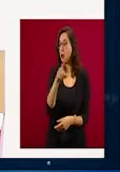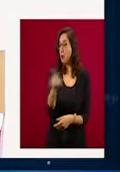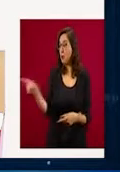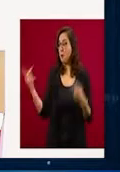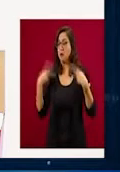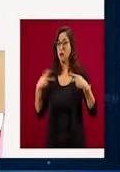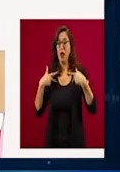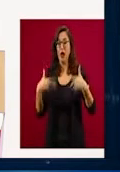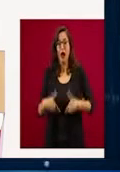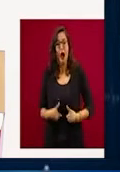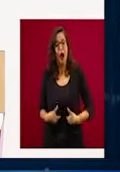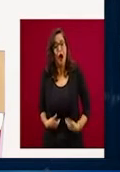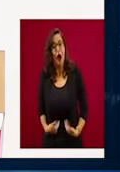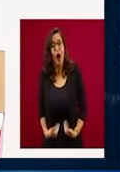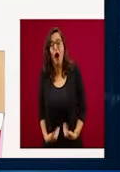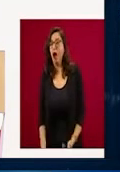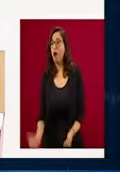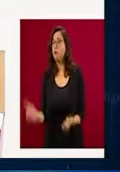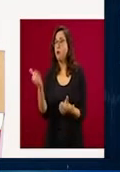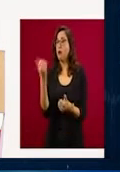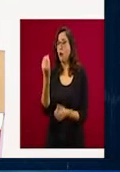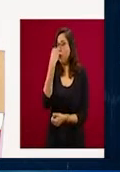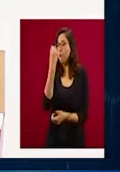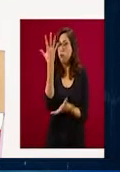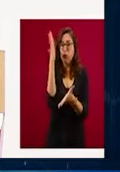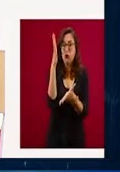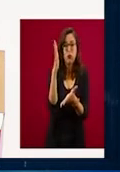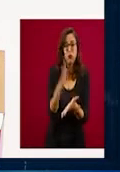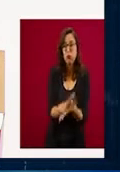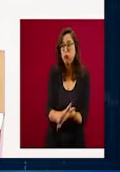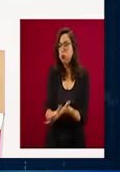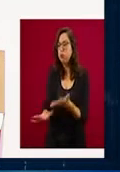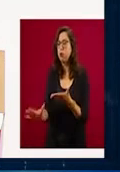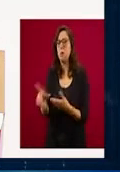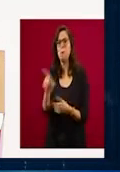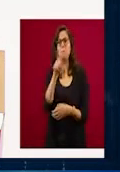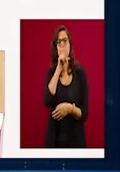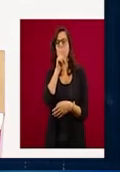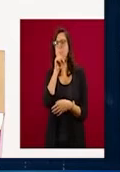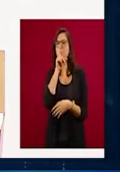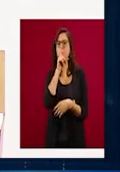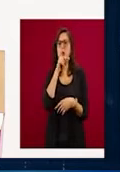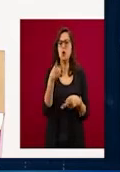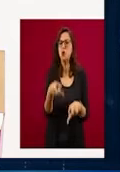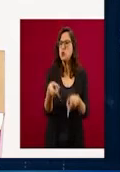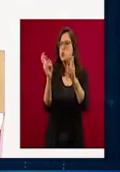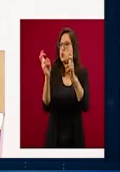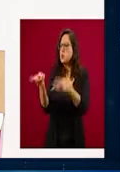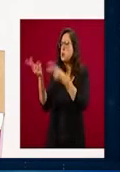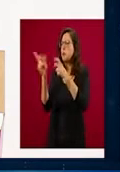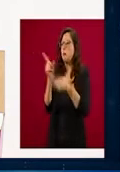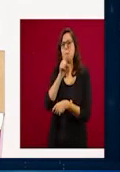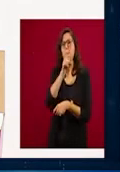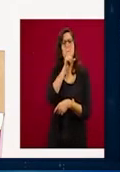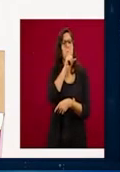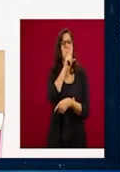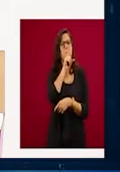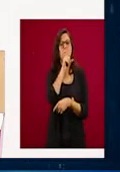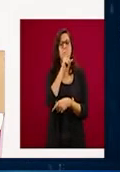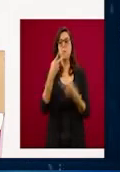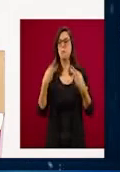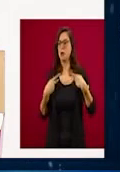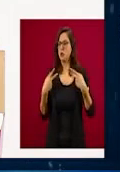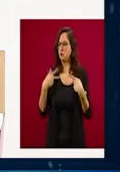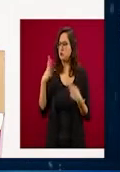acorralado al gobierno de la Cuarta Transformación, tanto así que en materia económica lo que pudo presumir el